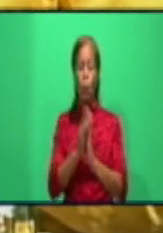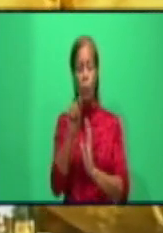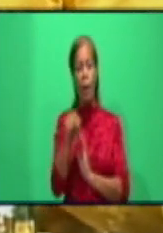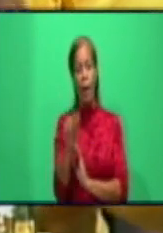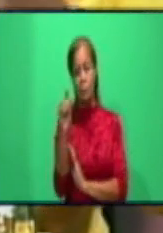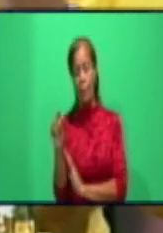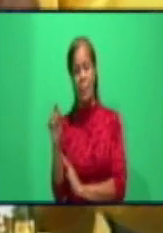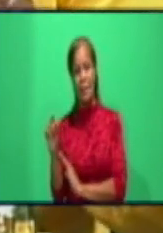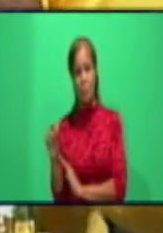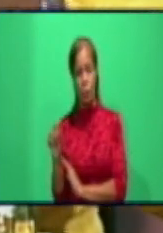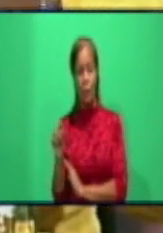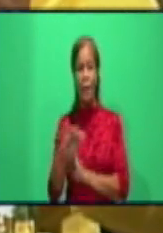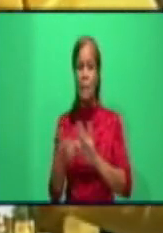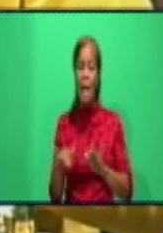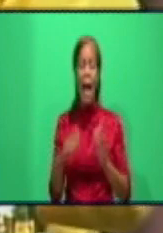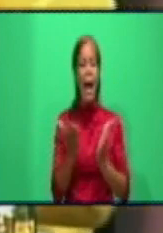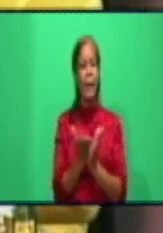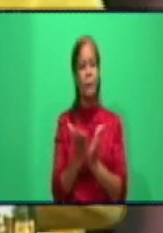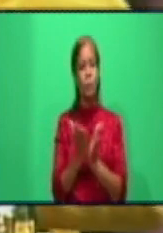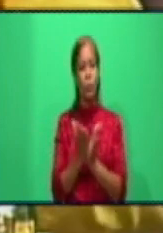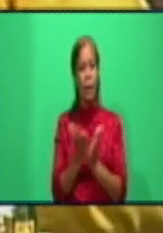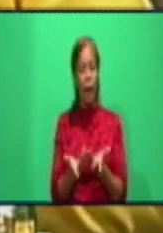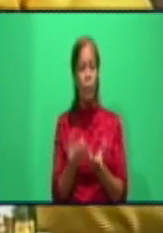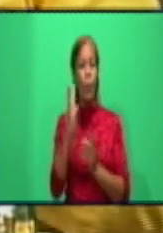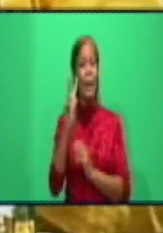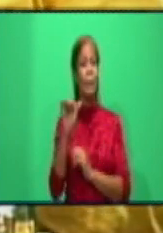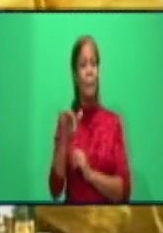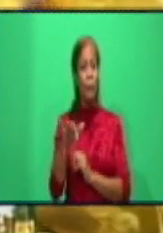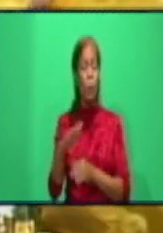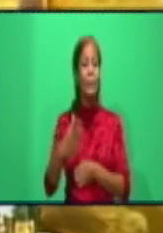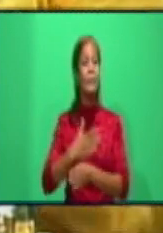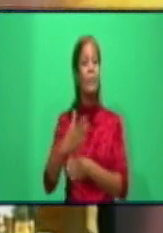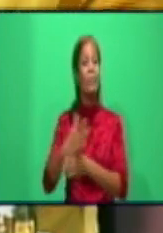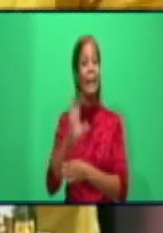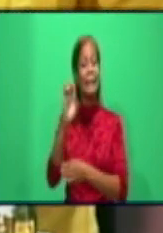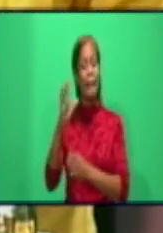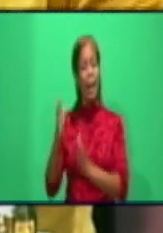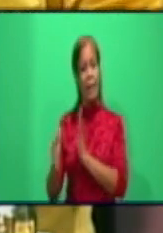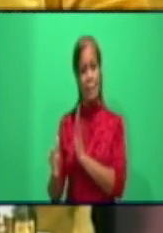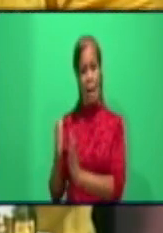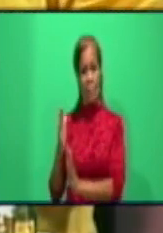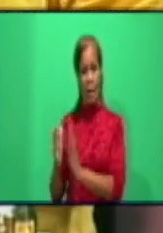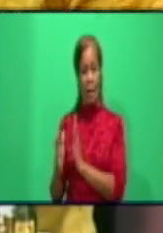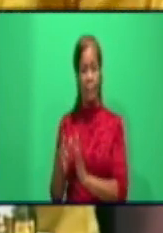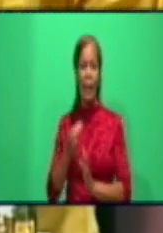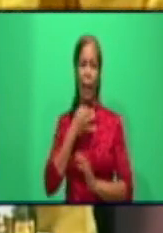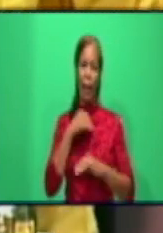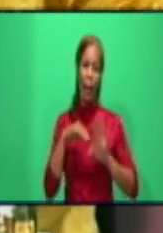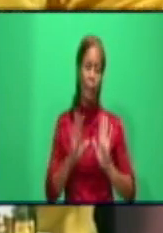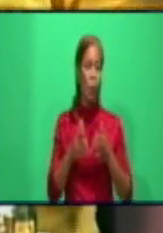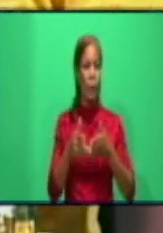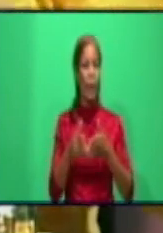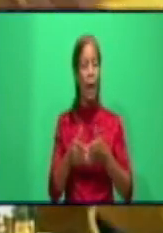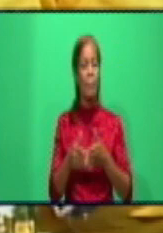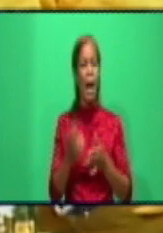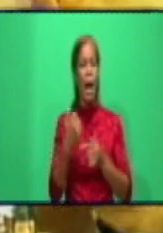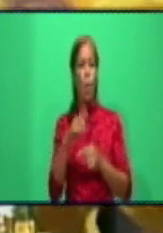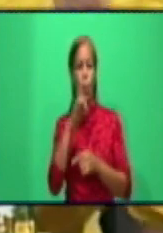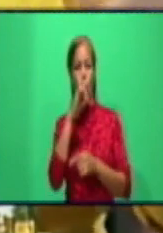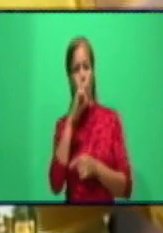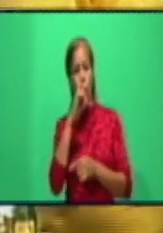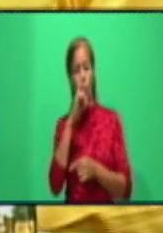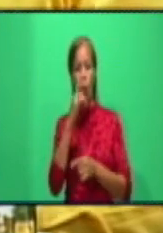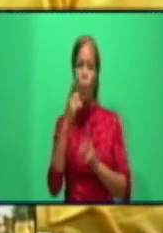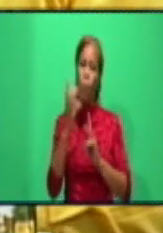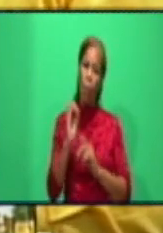ha estudiado este fenómeno en diferentes etapas. Bueno, Granma, en junio, julio y agosto del año anterior,